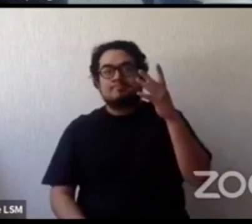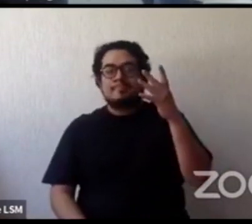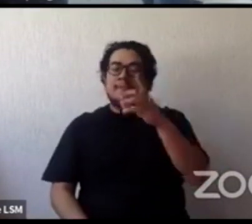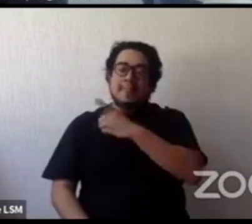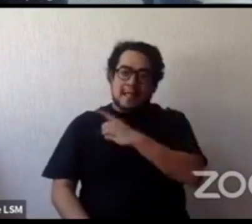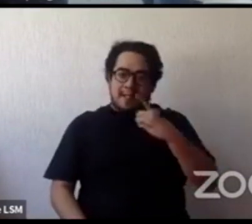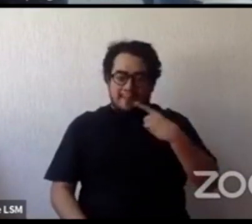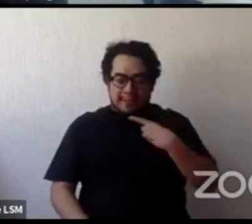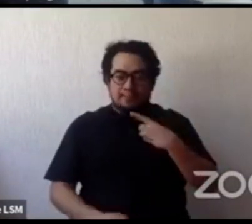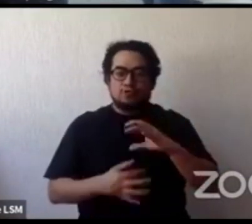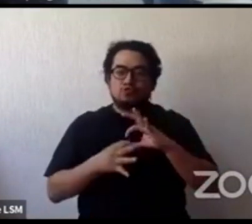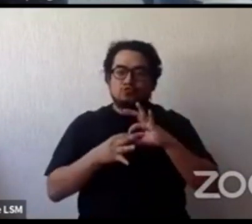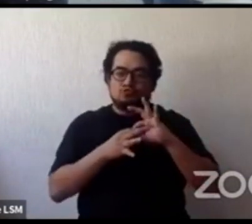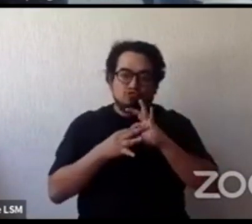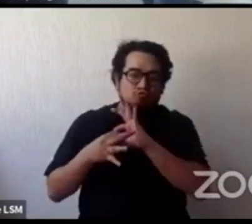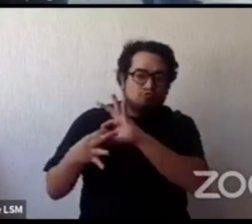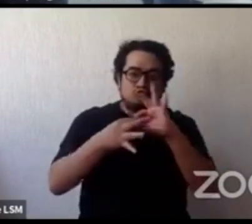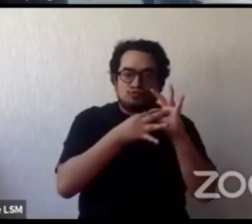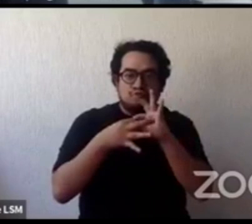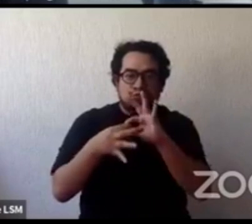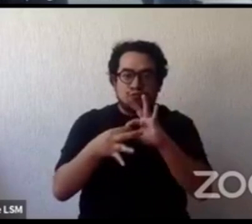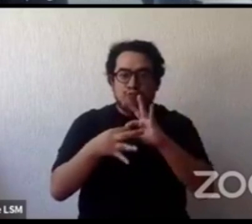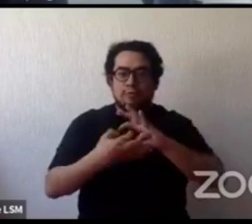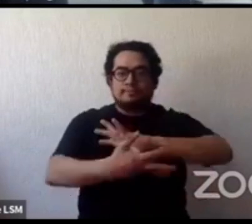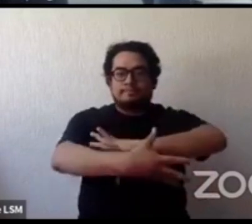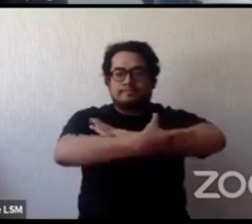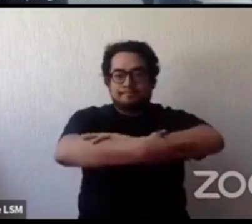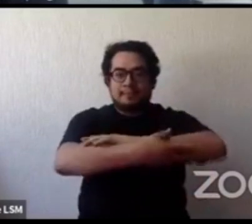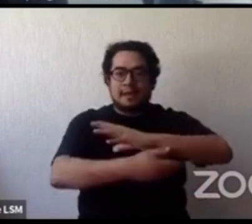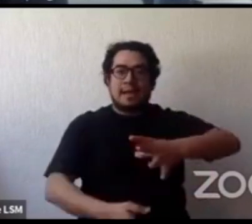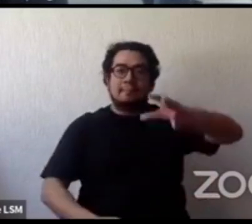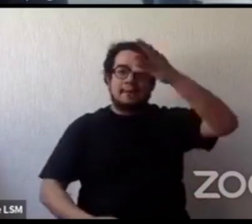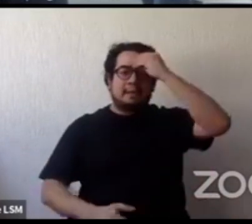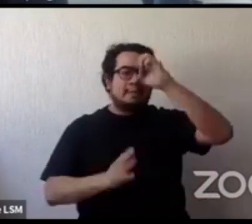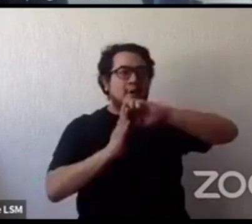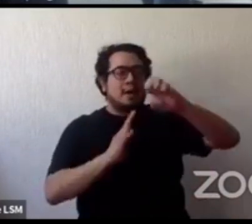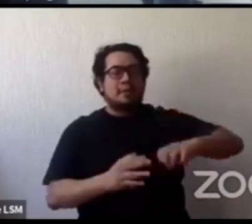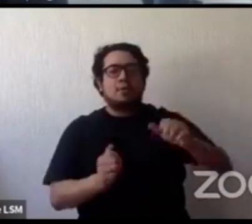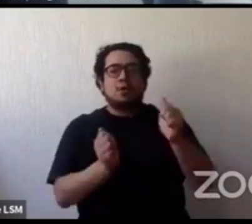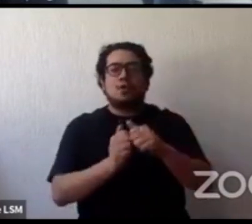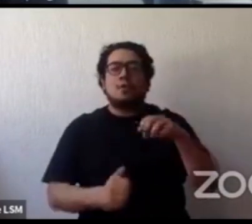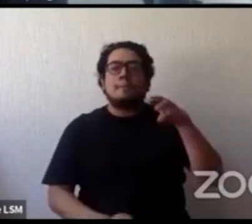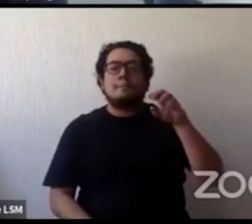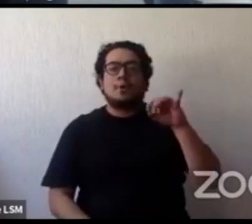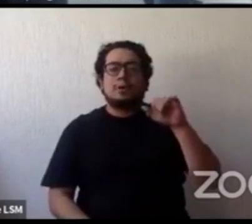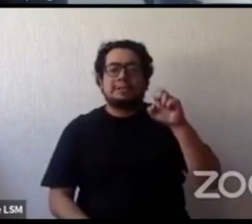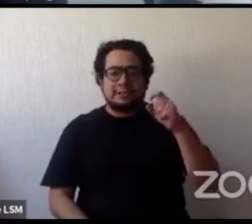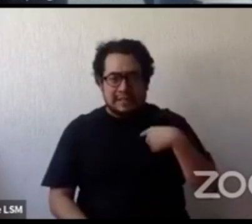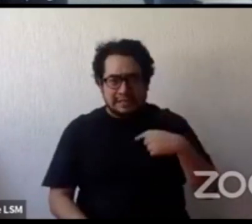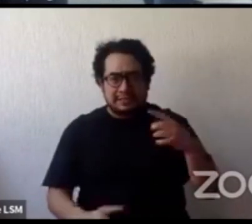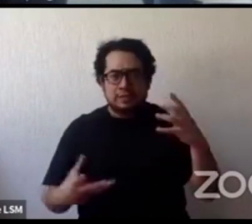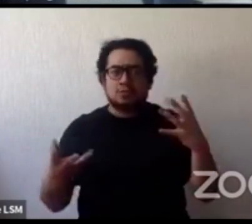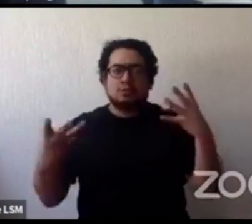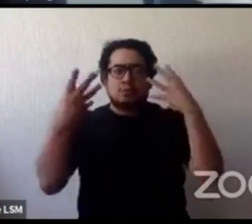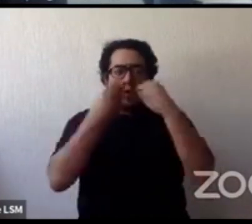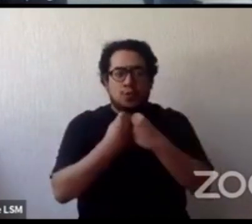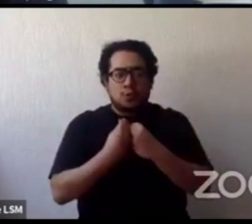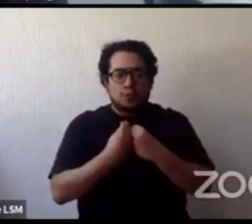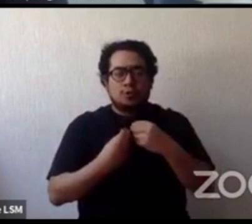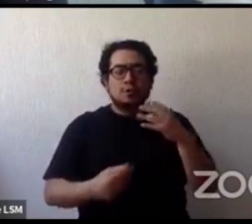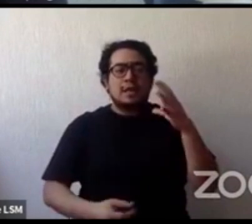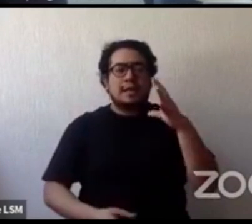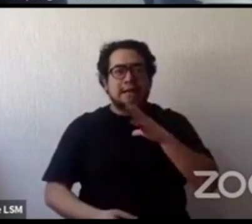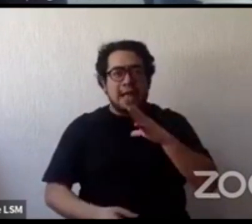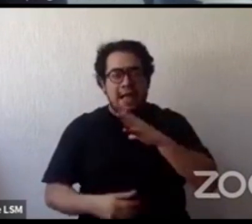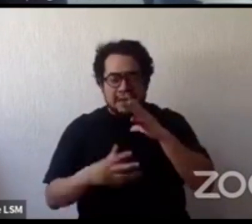que cuando trabajamos en conjunto nosotros hemos trabajado con Moisés en varias ocasiones también el tener puntos de encuentro